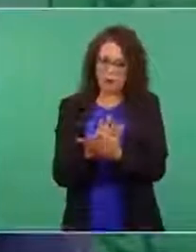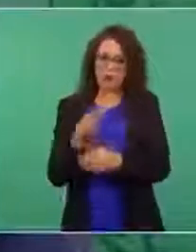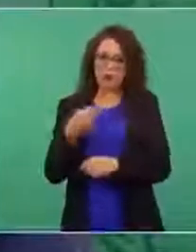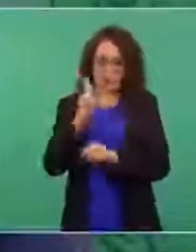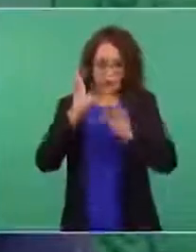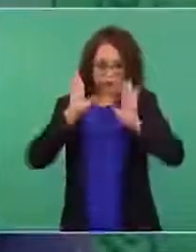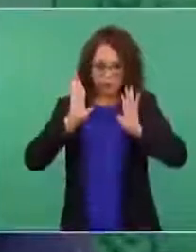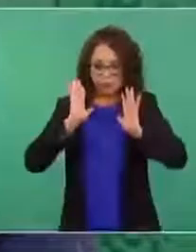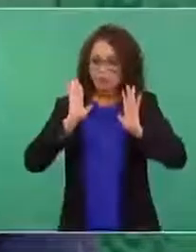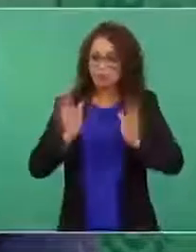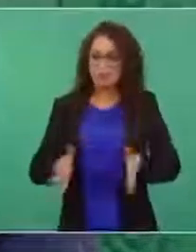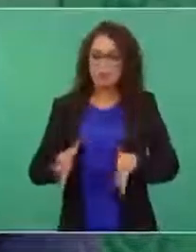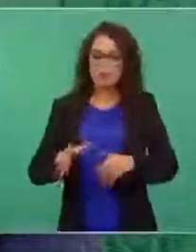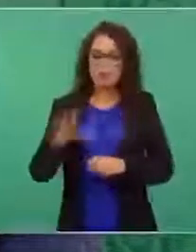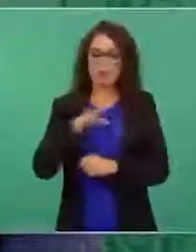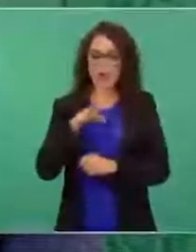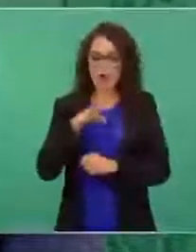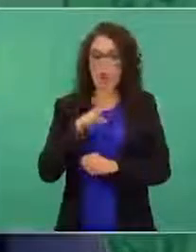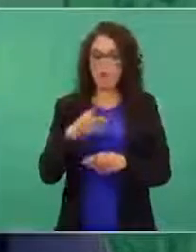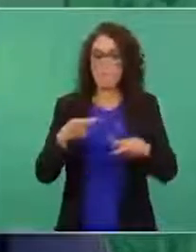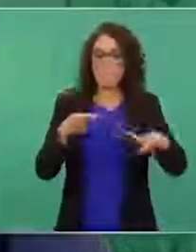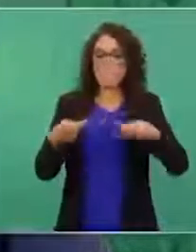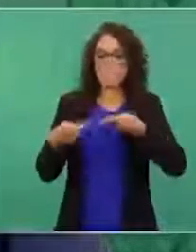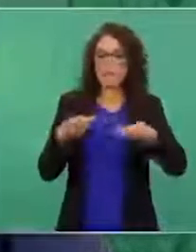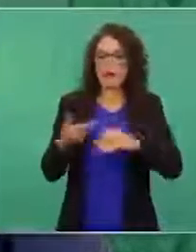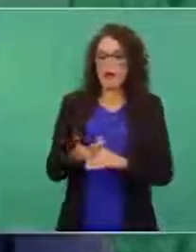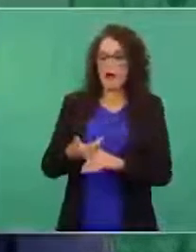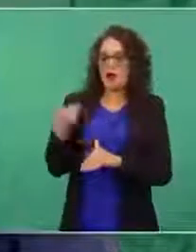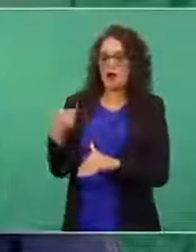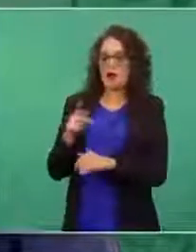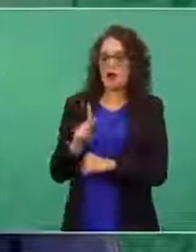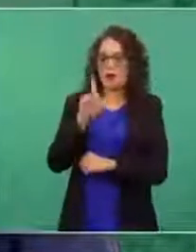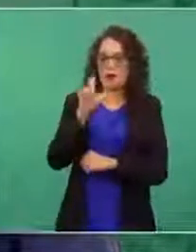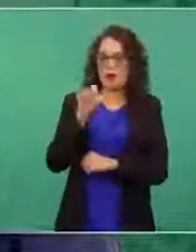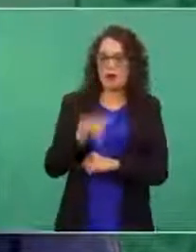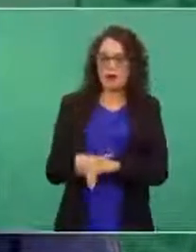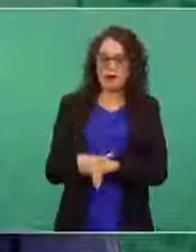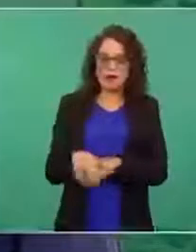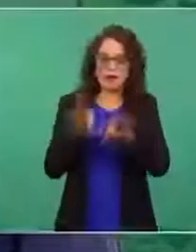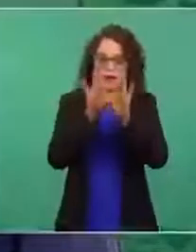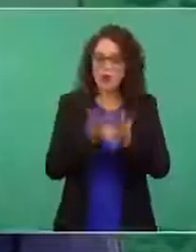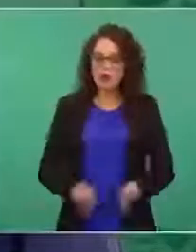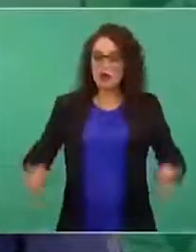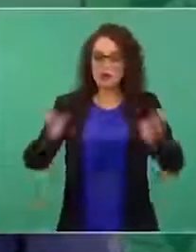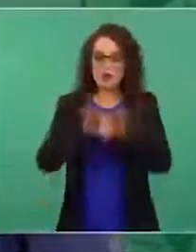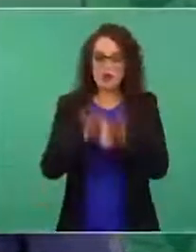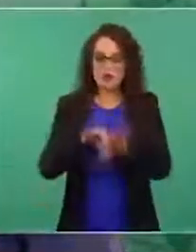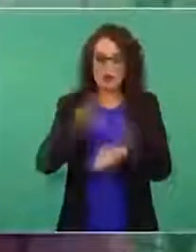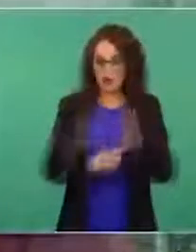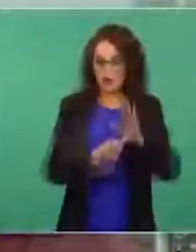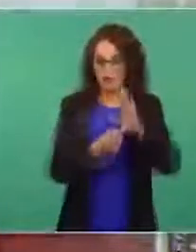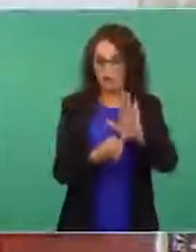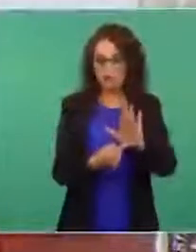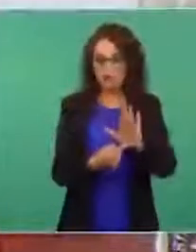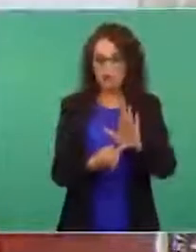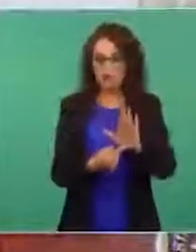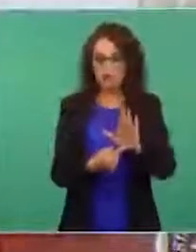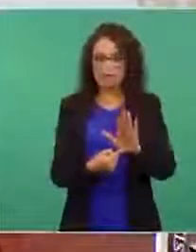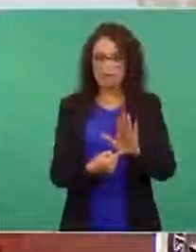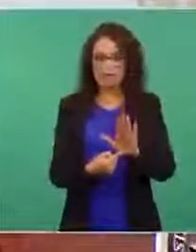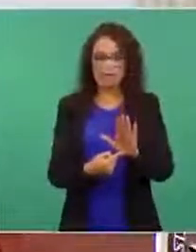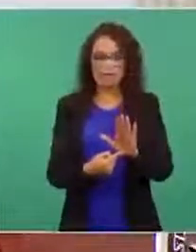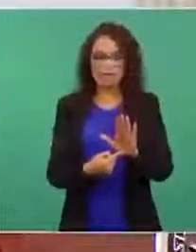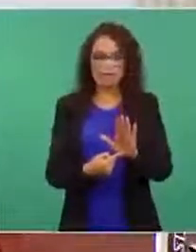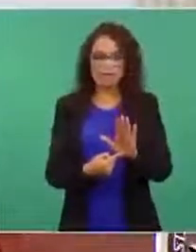todo un plan. El litio es estratégico, es de la nación. Cuando